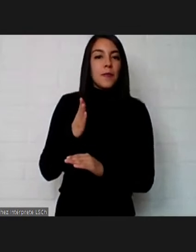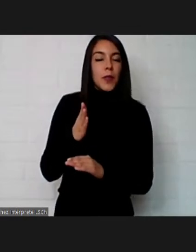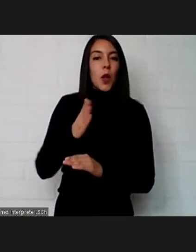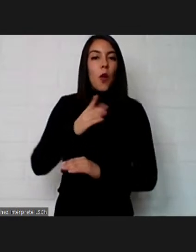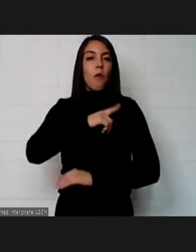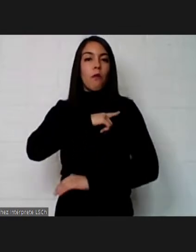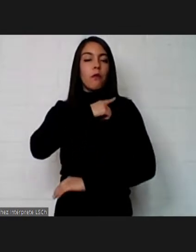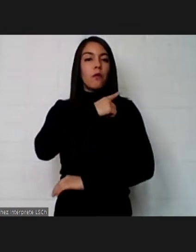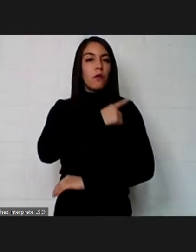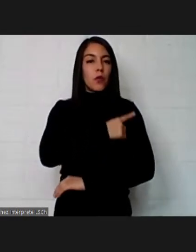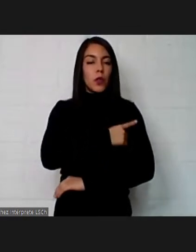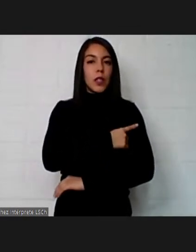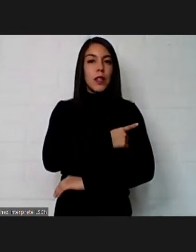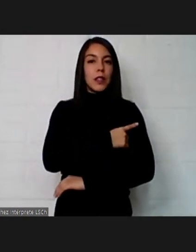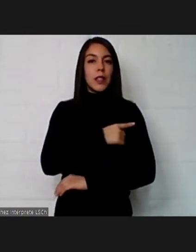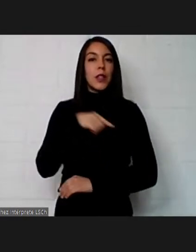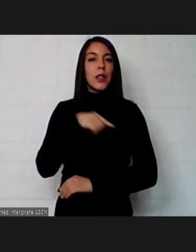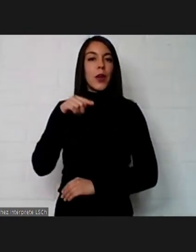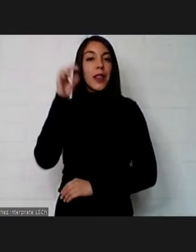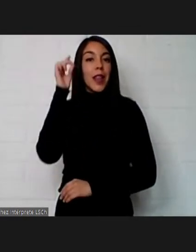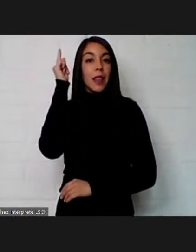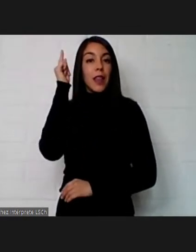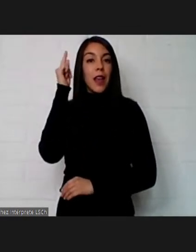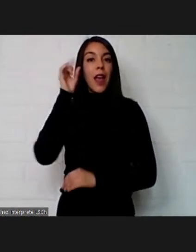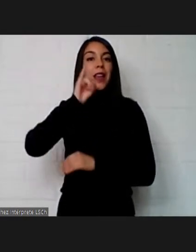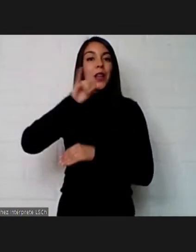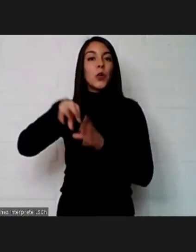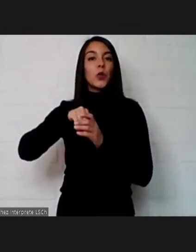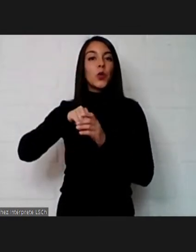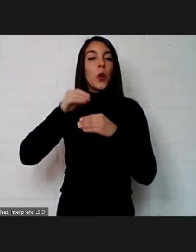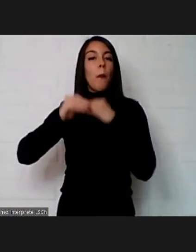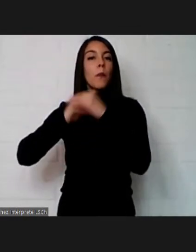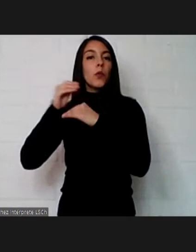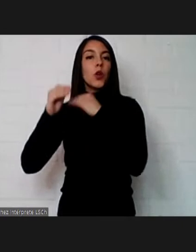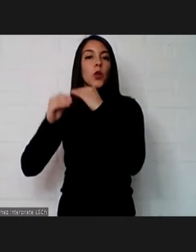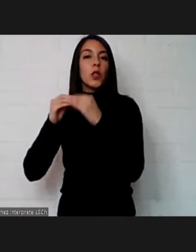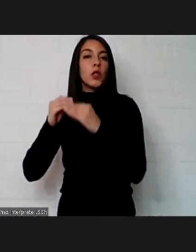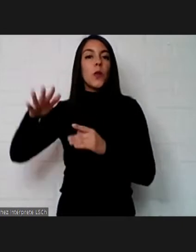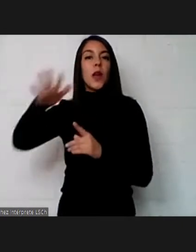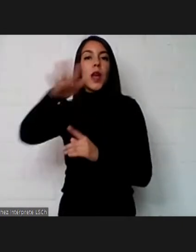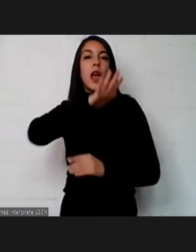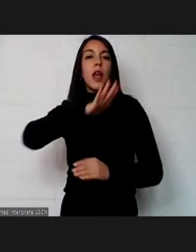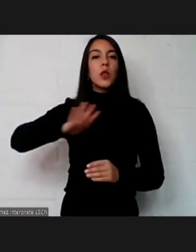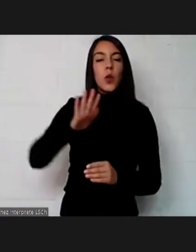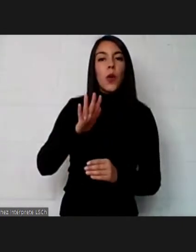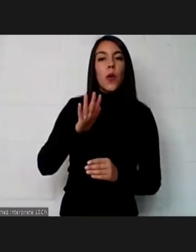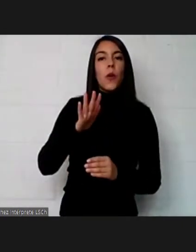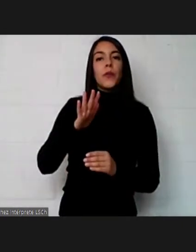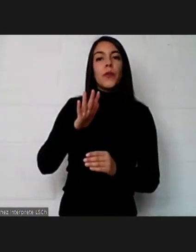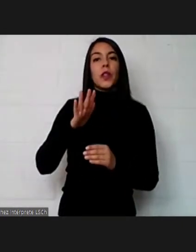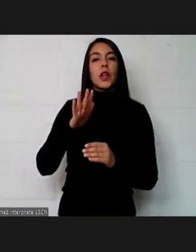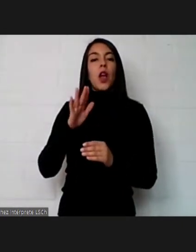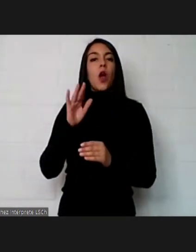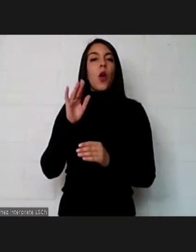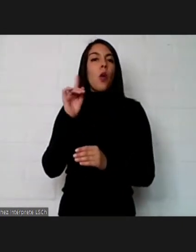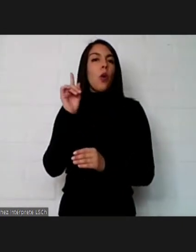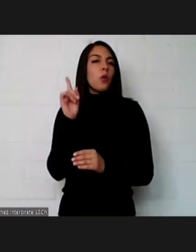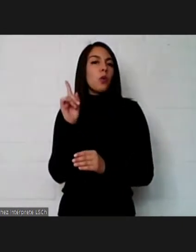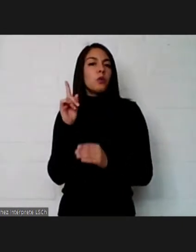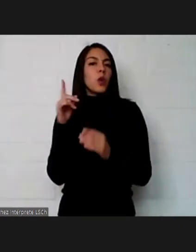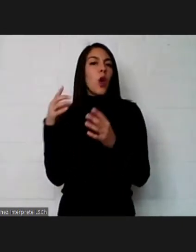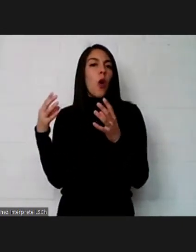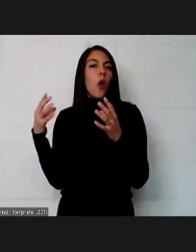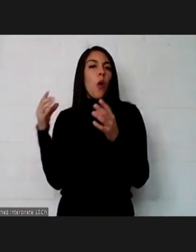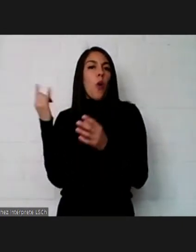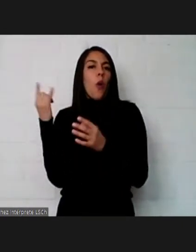fortaleciendo digamos esta idea porque la inclusión es un proceso transversal no es cierto no tiene que ver solo con con alguna con la unidad de inclusión sino